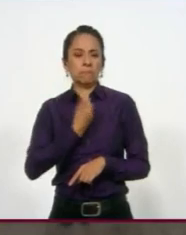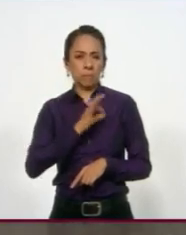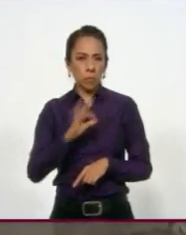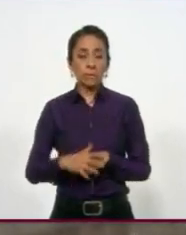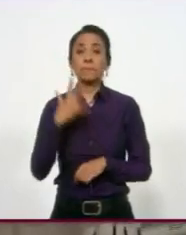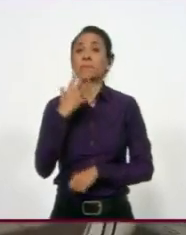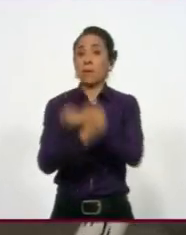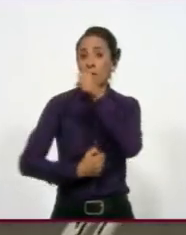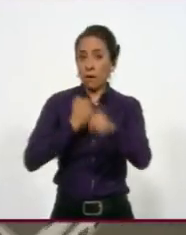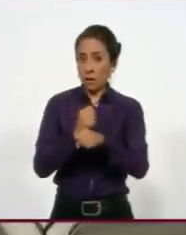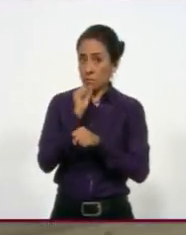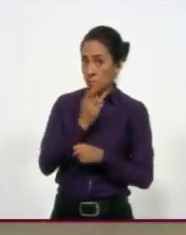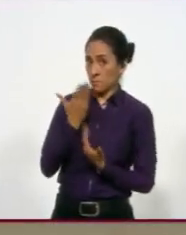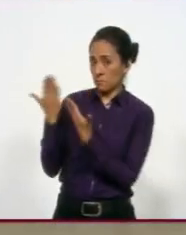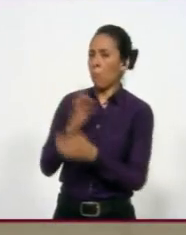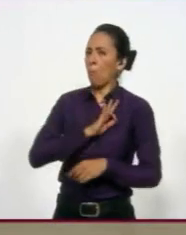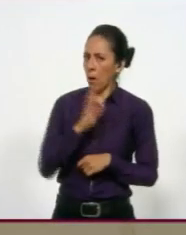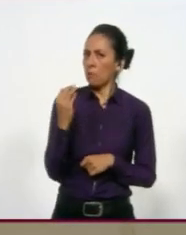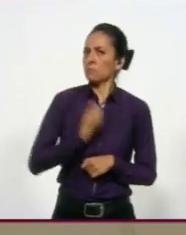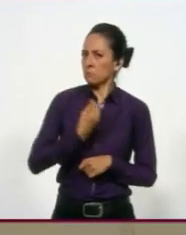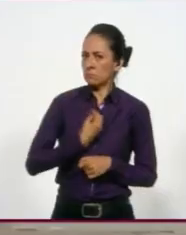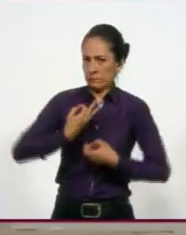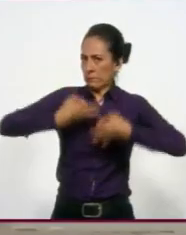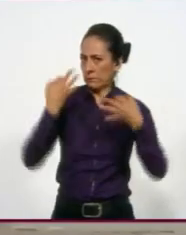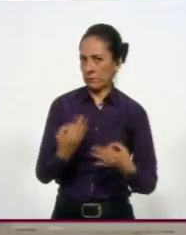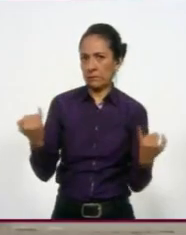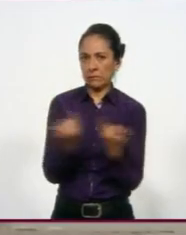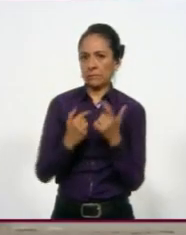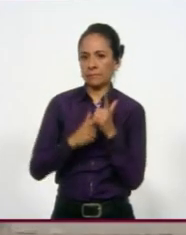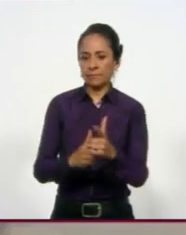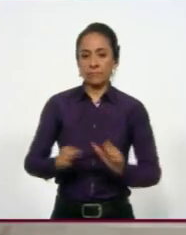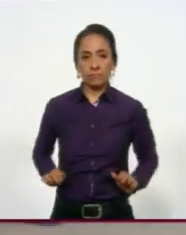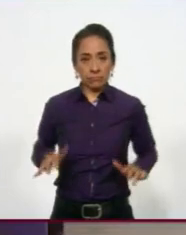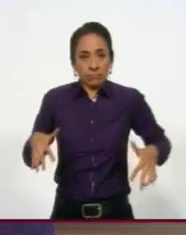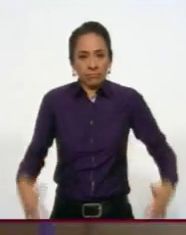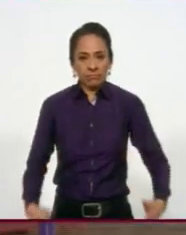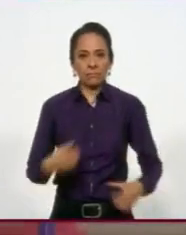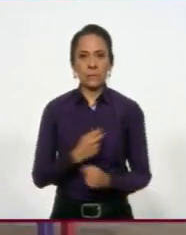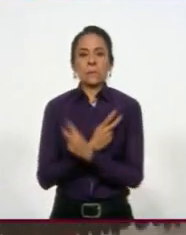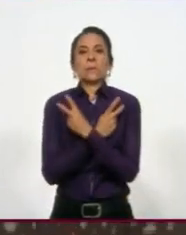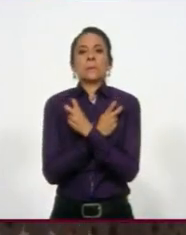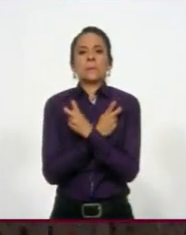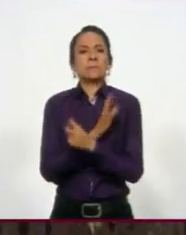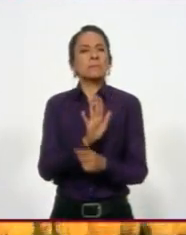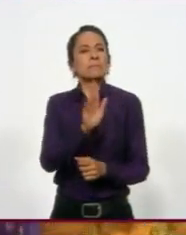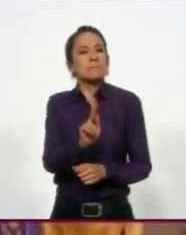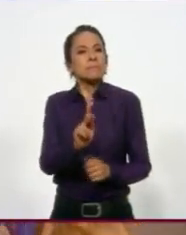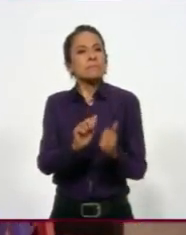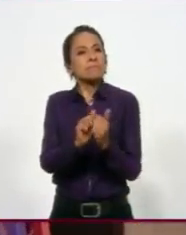cinco años esta catrina podría mantener su aspecto original. El faldón contiene calaveras que simulan piezas de pan.